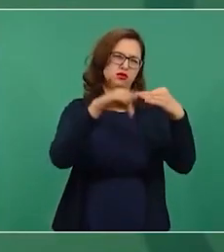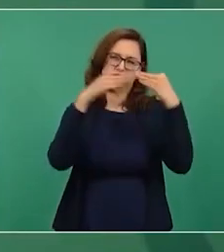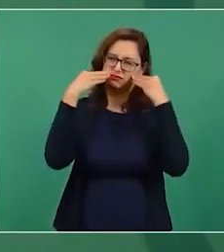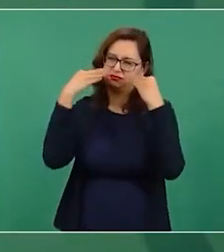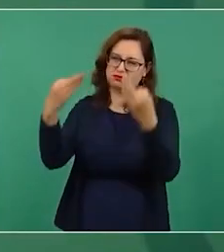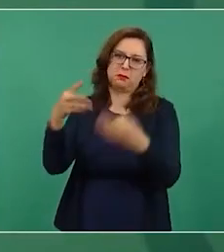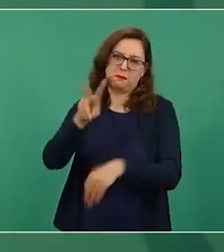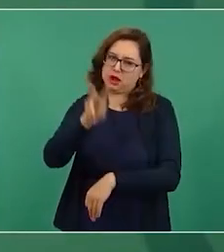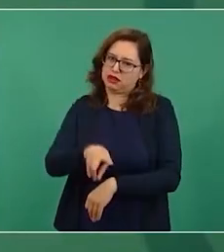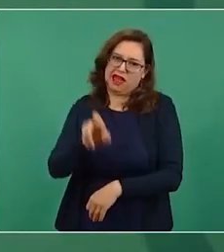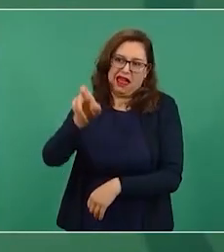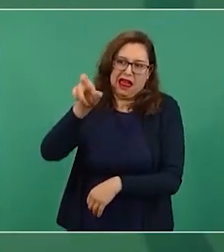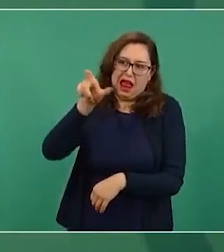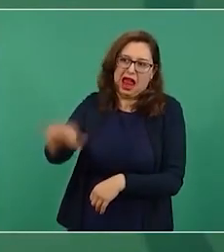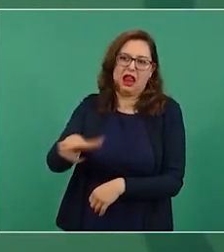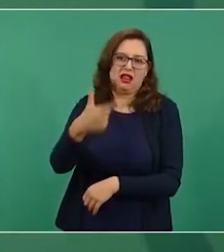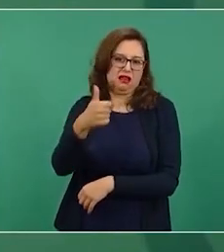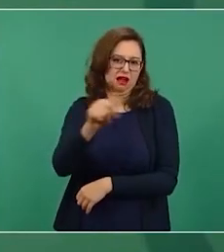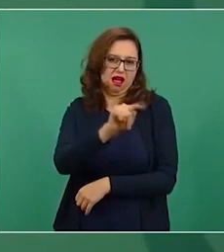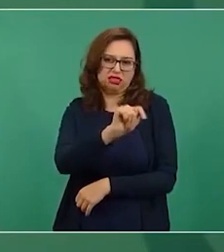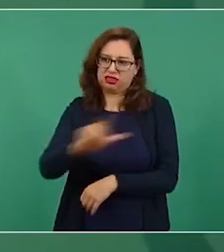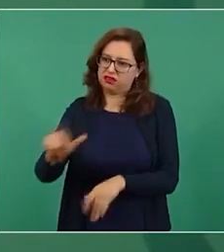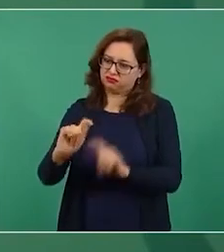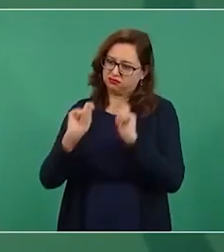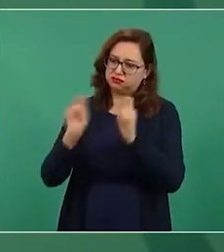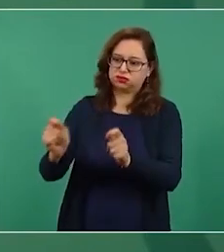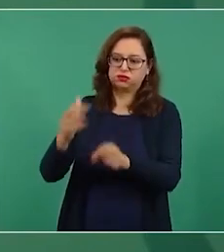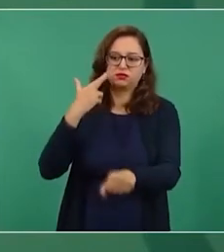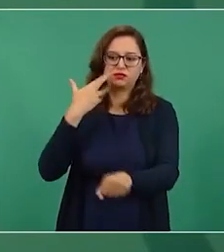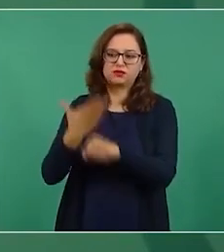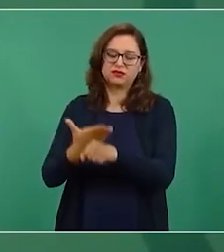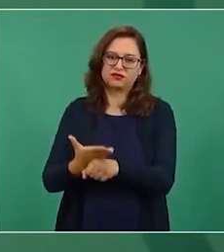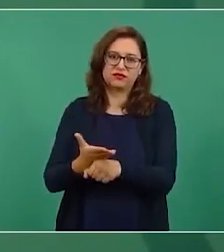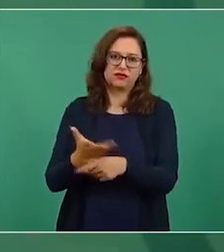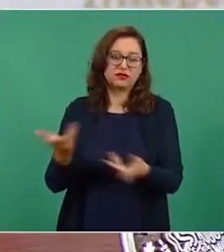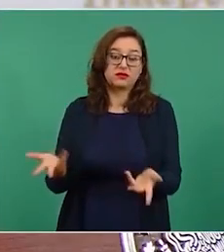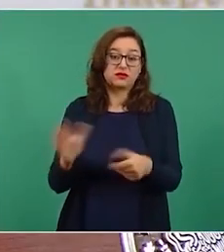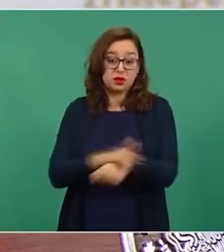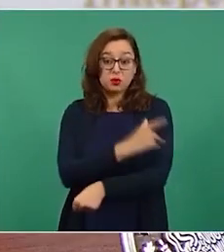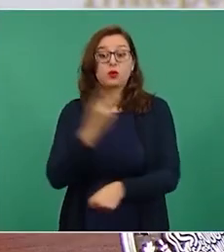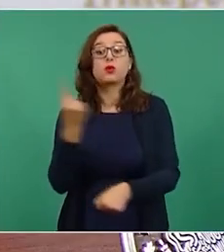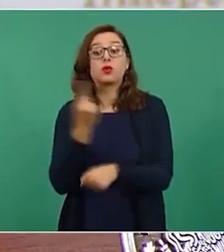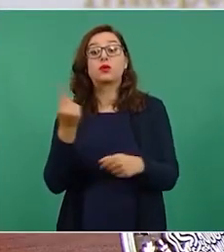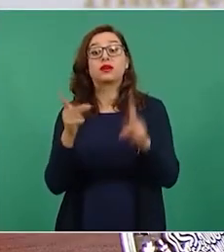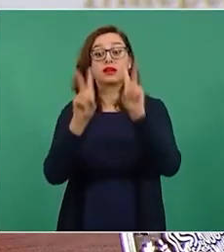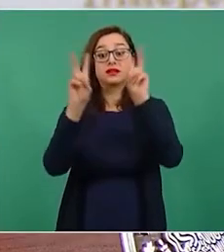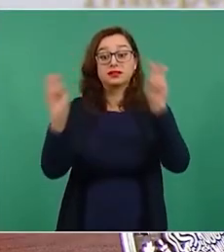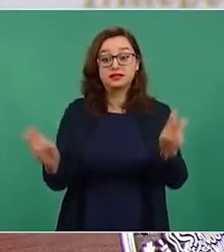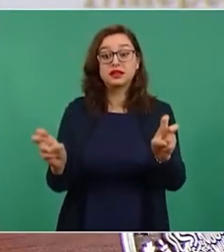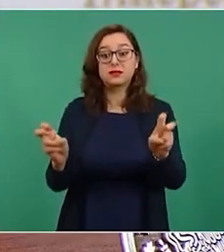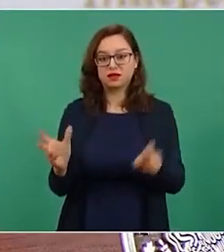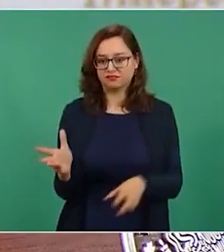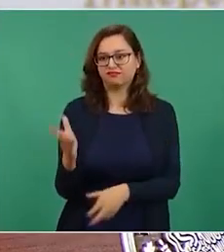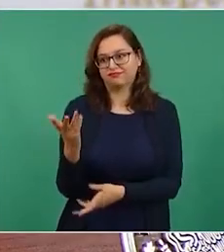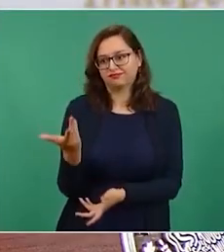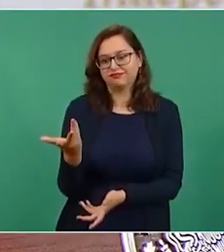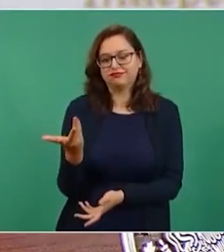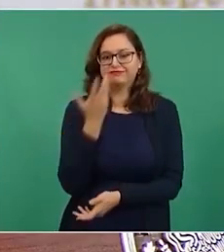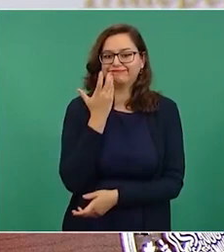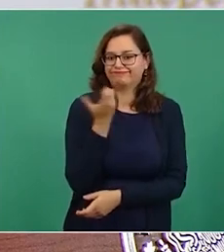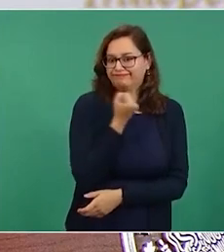el encargado. Que además es un experto, reconocido